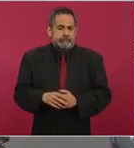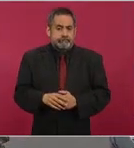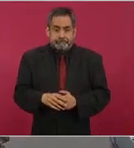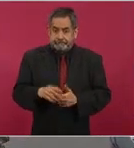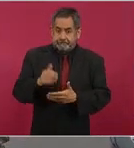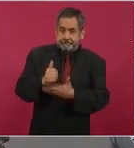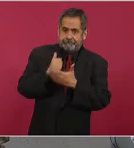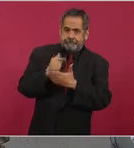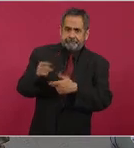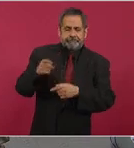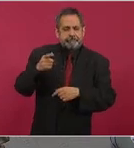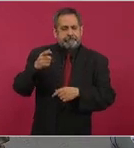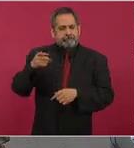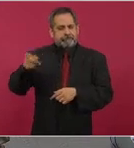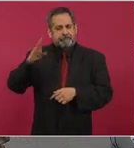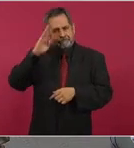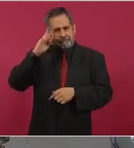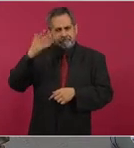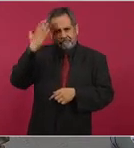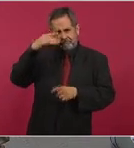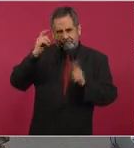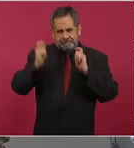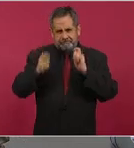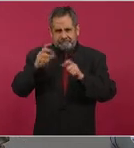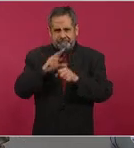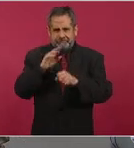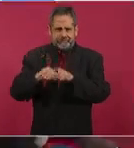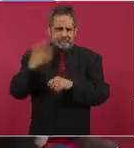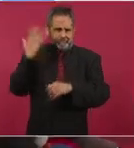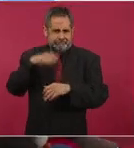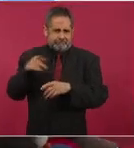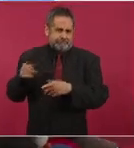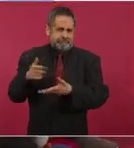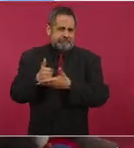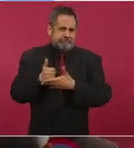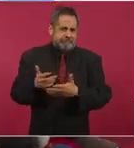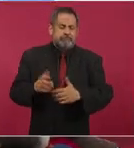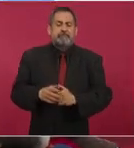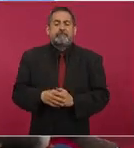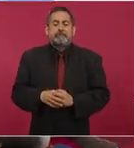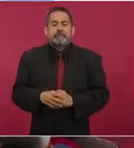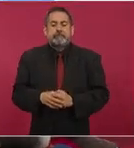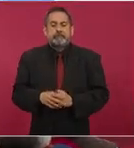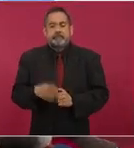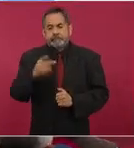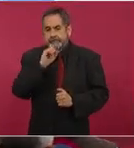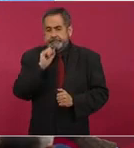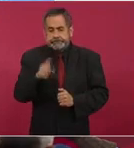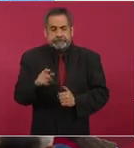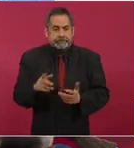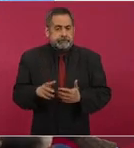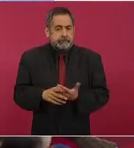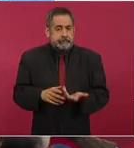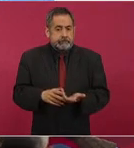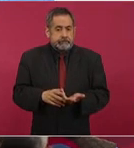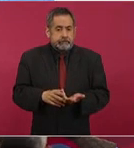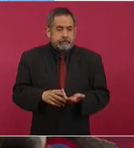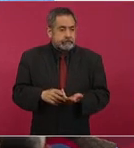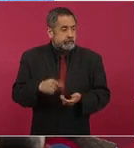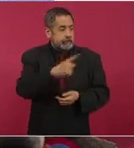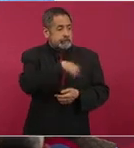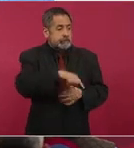ayudando aquí el almirante, que es especialista. Pero pues ni una sola